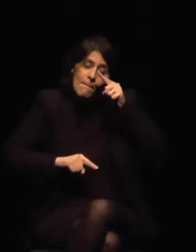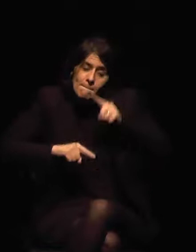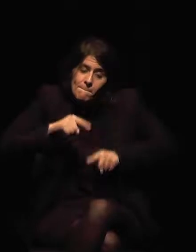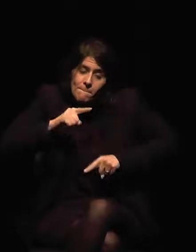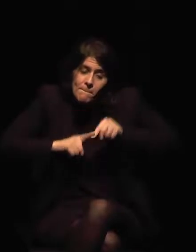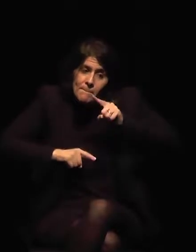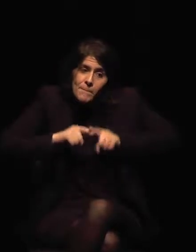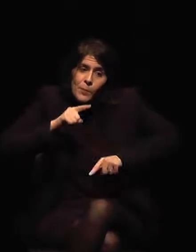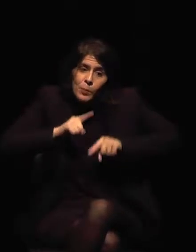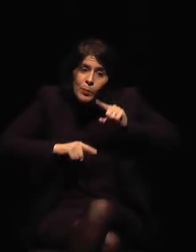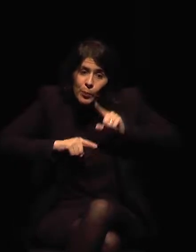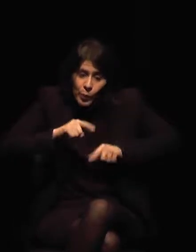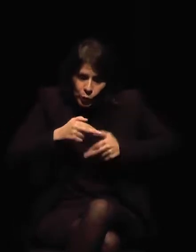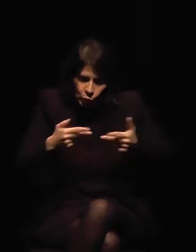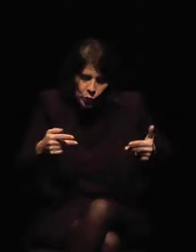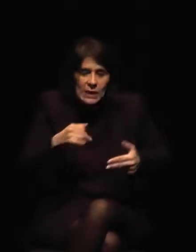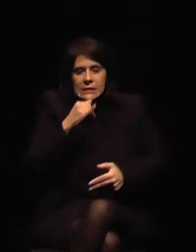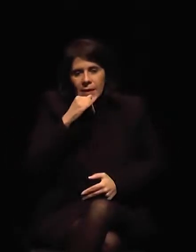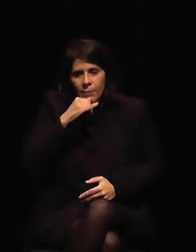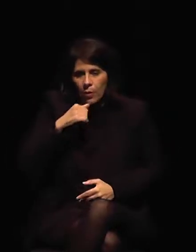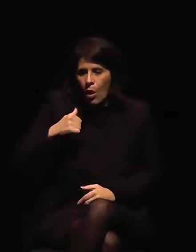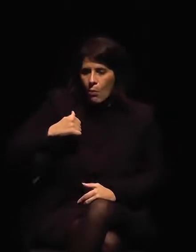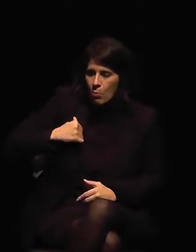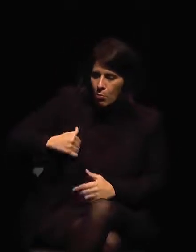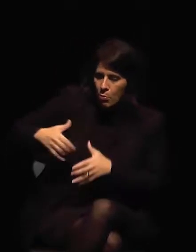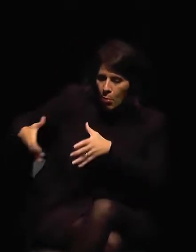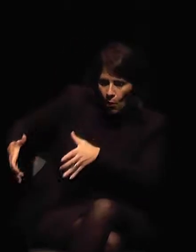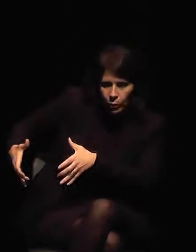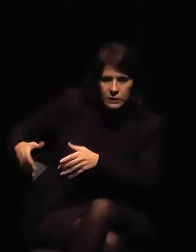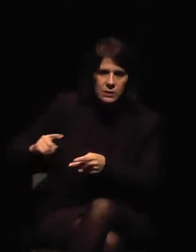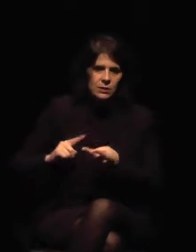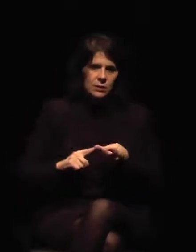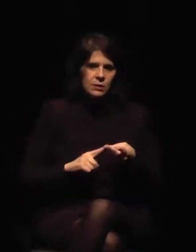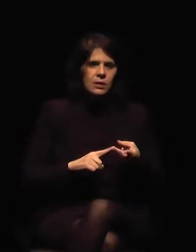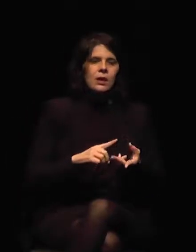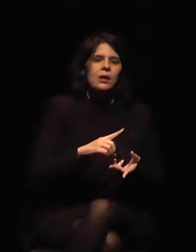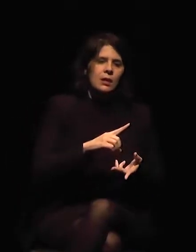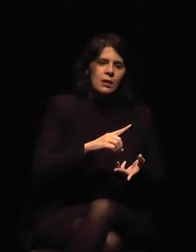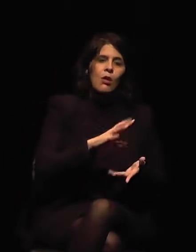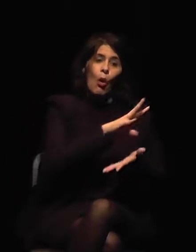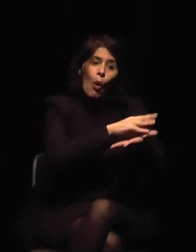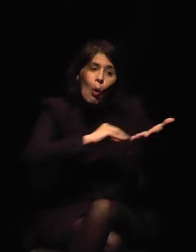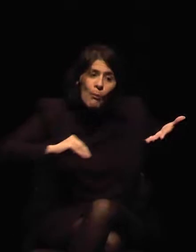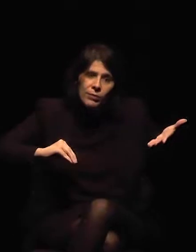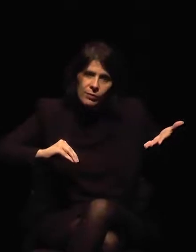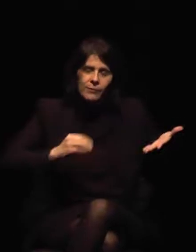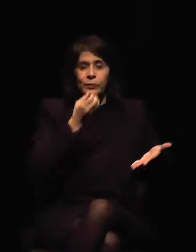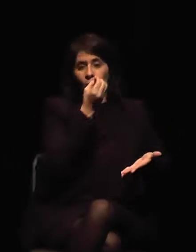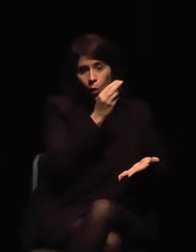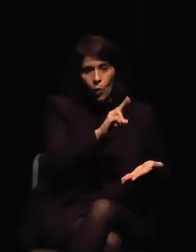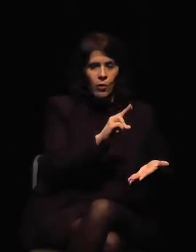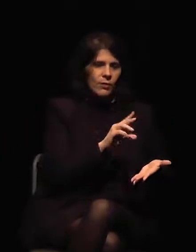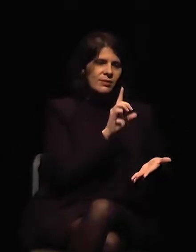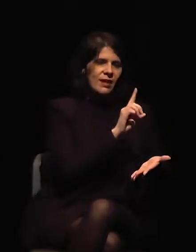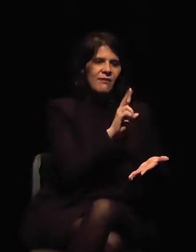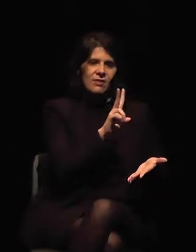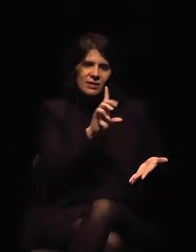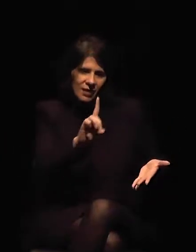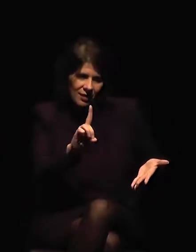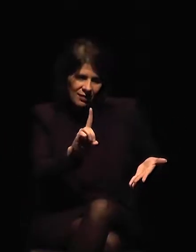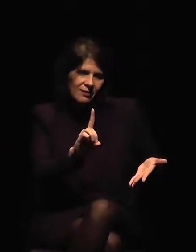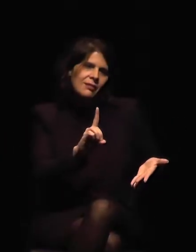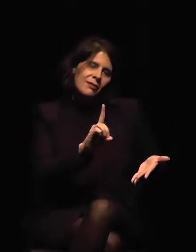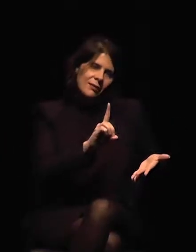un bolso, un DVD y lo que sería la contrafacción